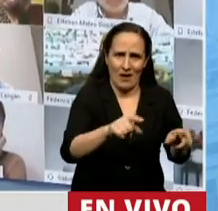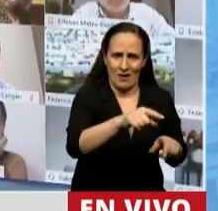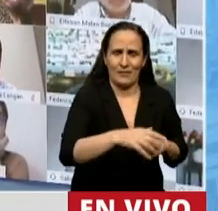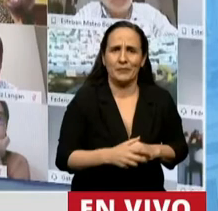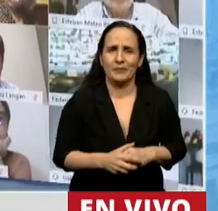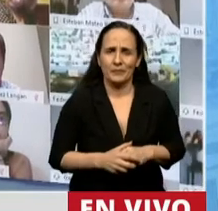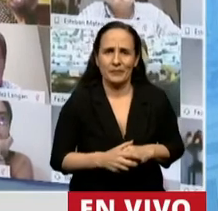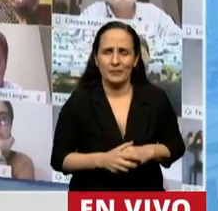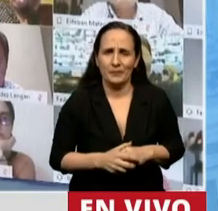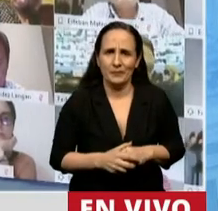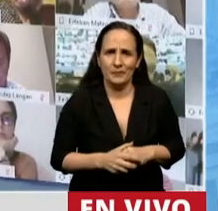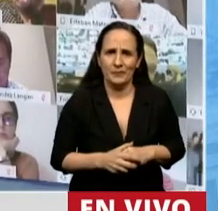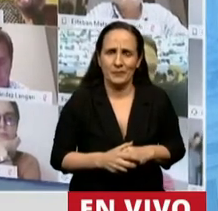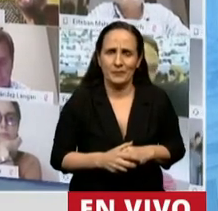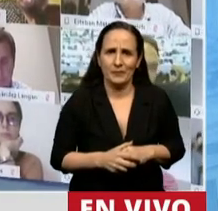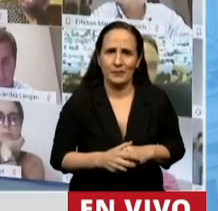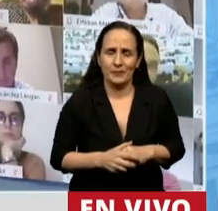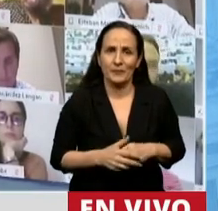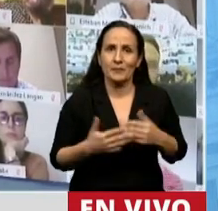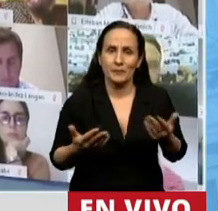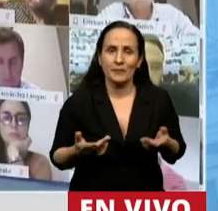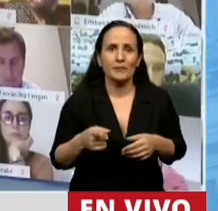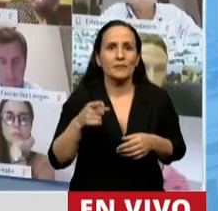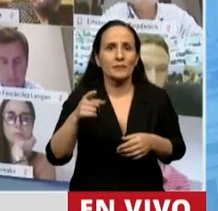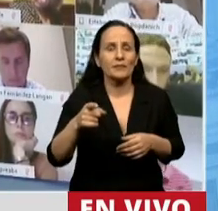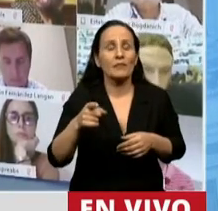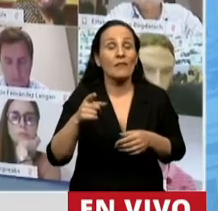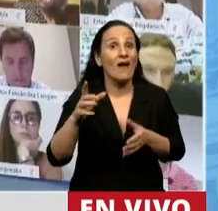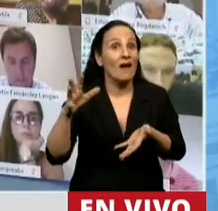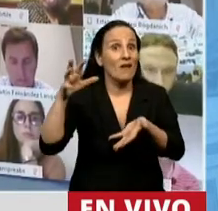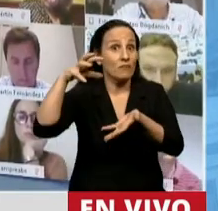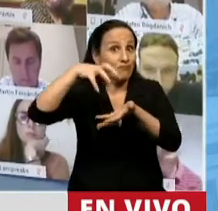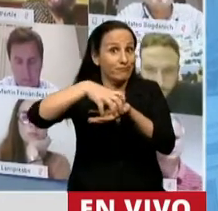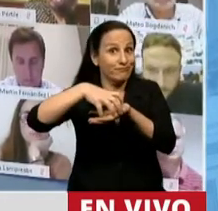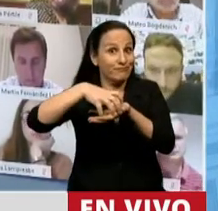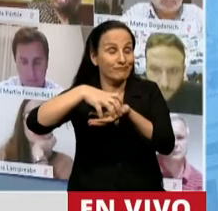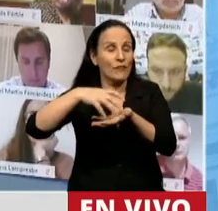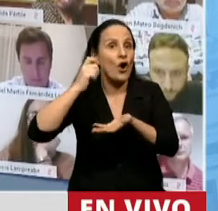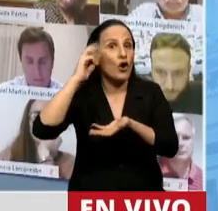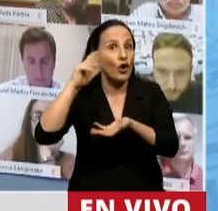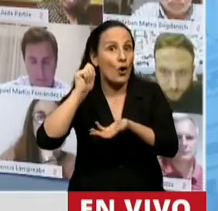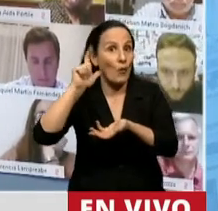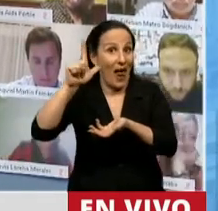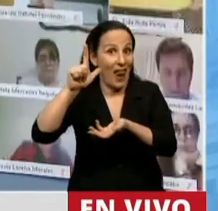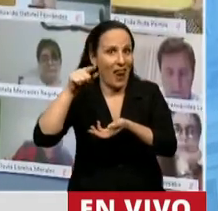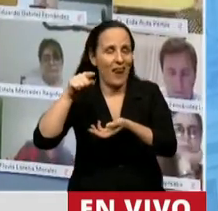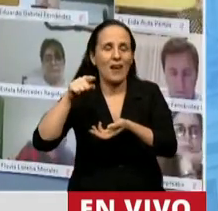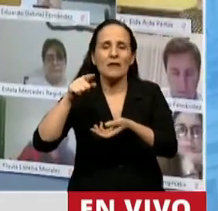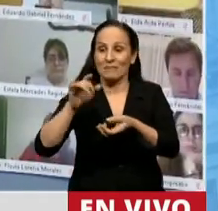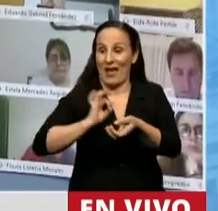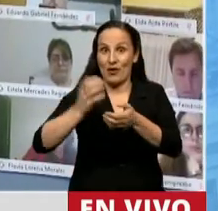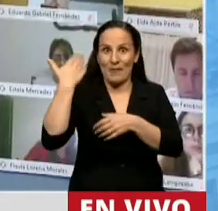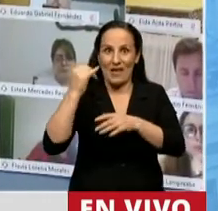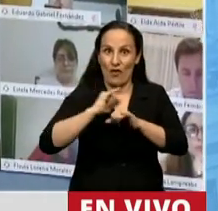Sin ir más lejos, la organización Global Witness, señor Presidente, concluyó en un informe publicado el año